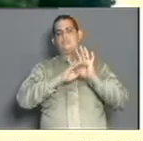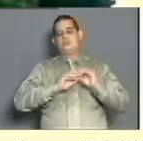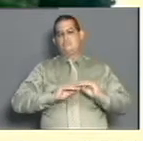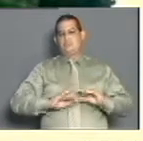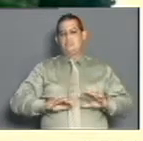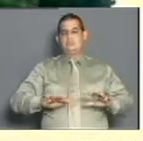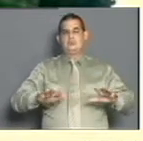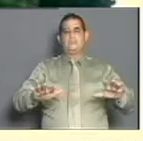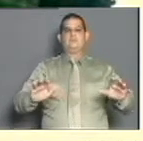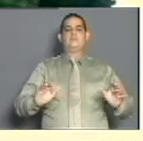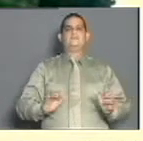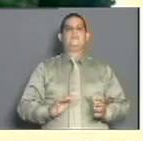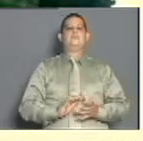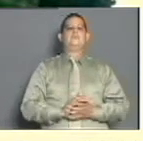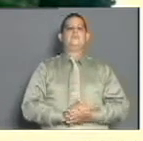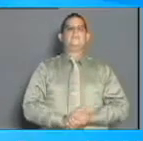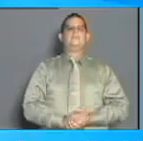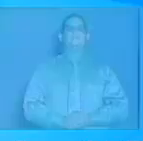nuestro litoral.